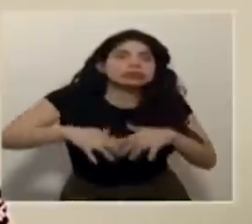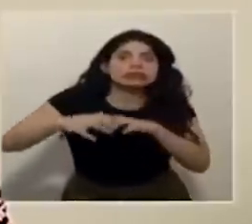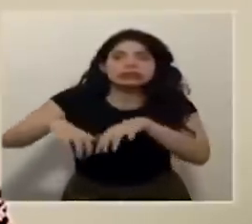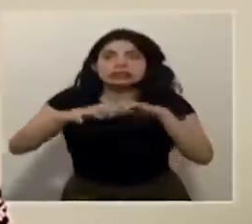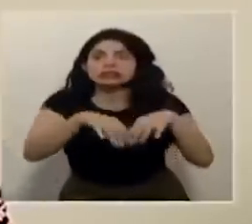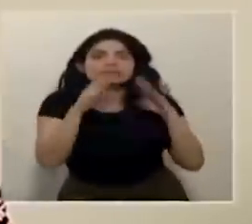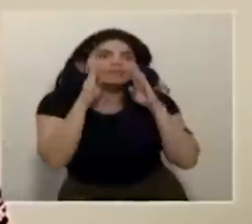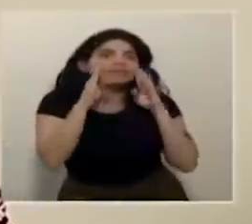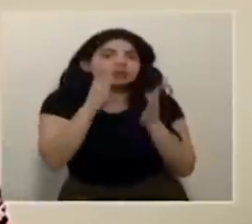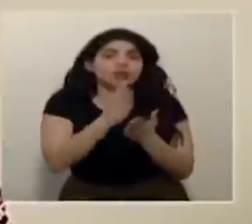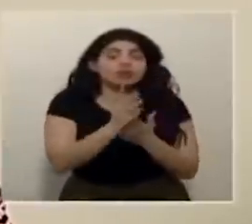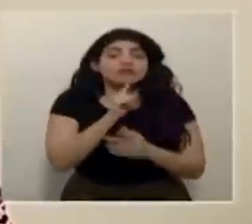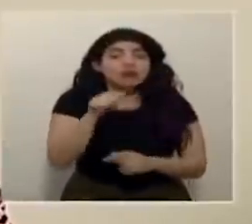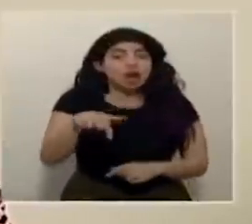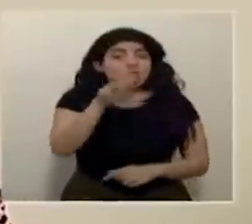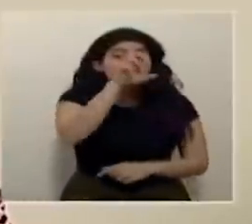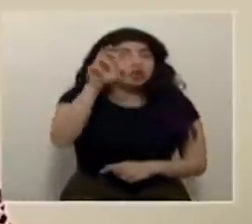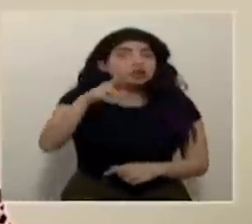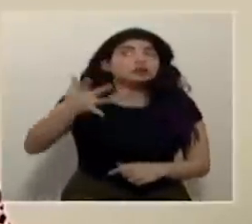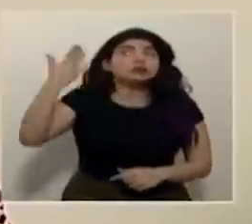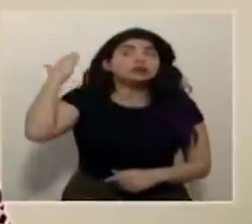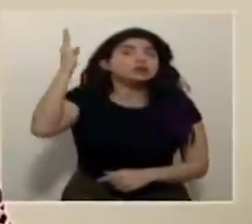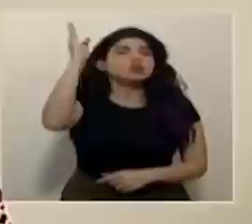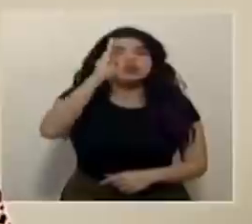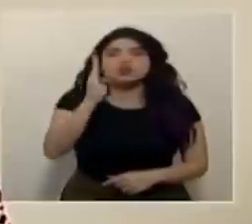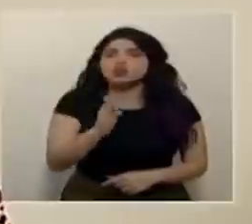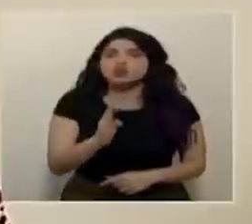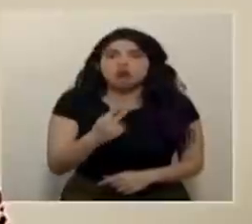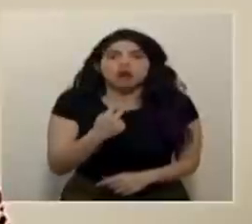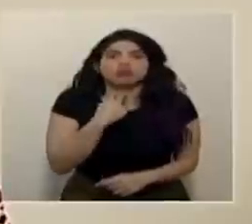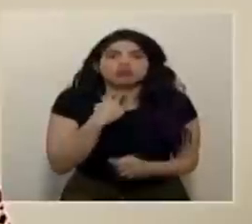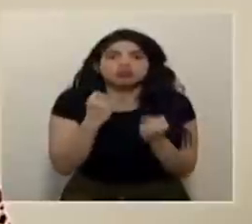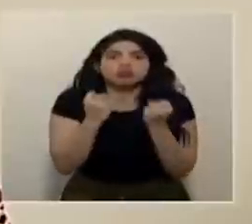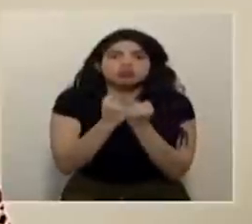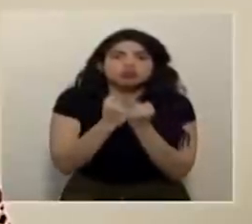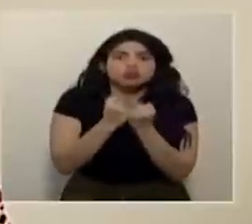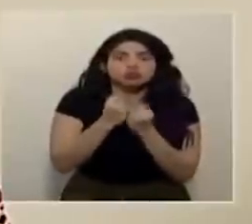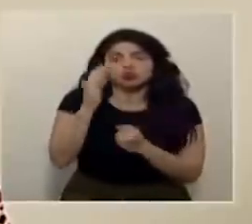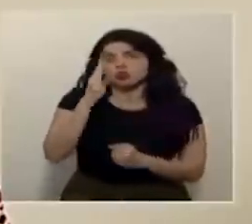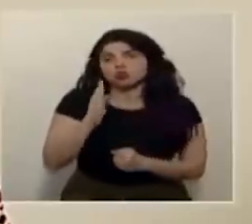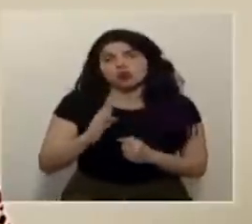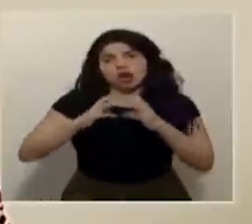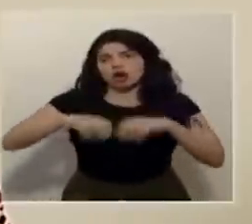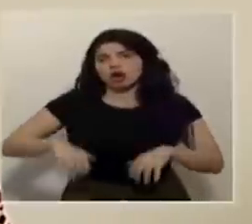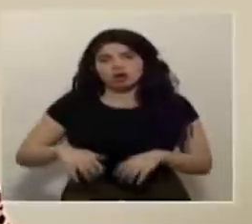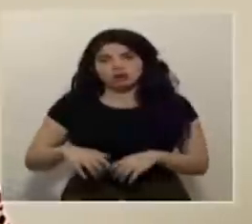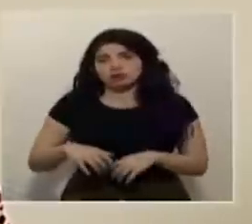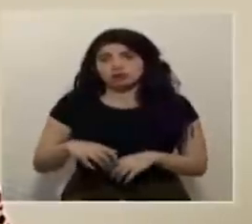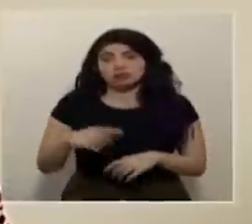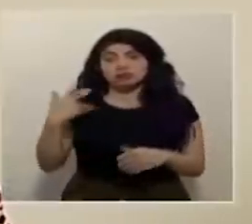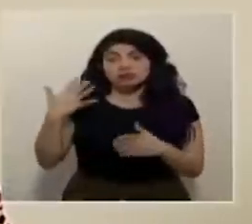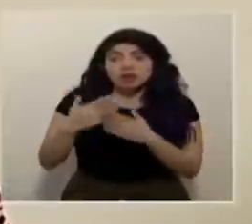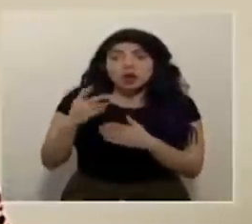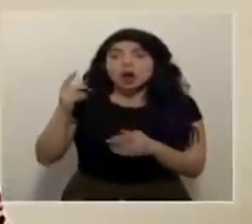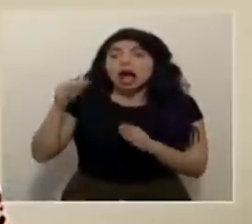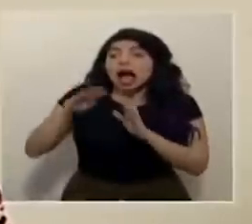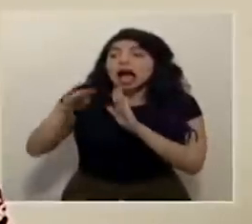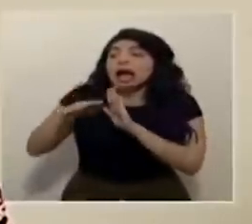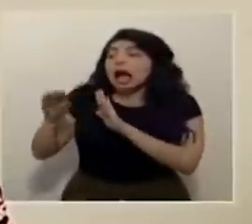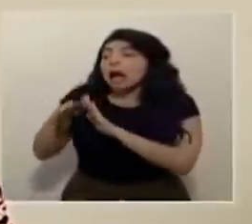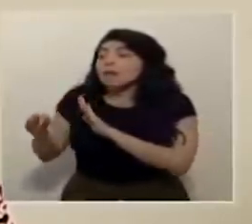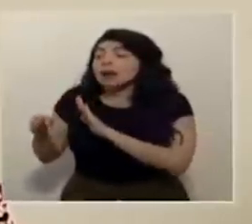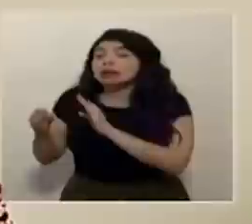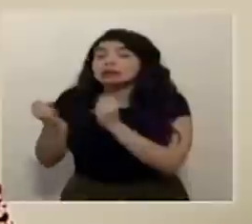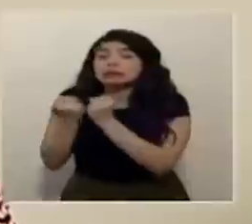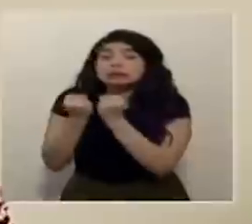aquí en Costa Rica nunca hemos vivido ese colapso. Nunca hemos vivido ese momento en que ya no hay más camas para personas